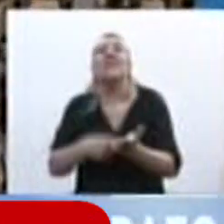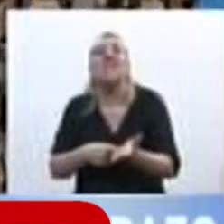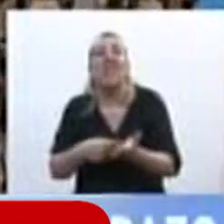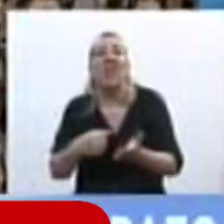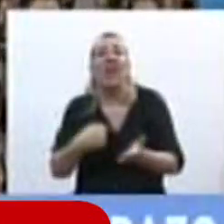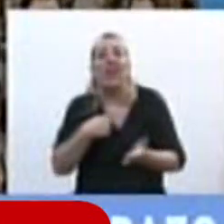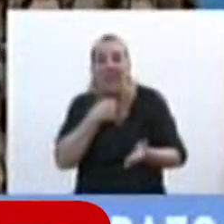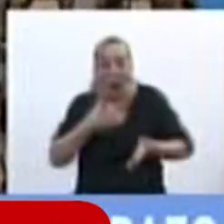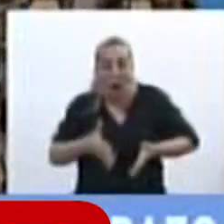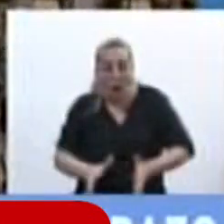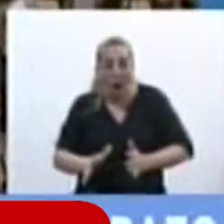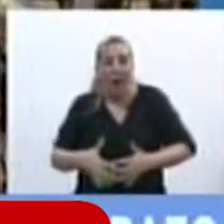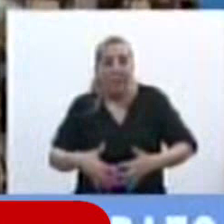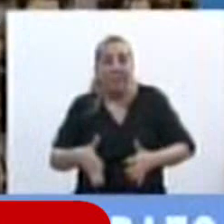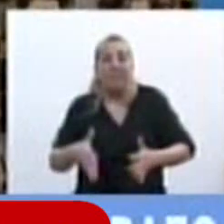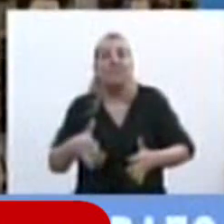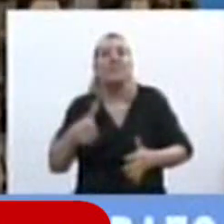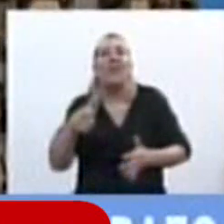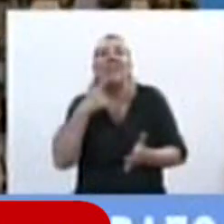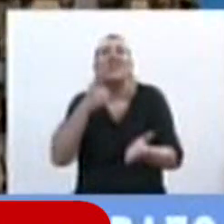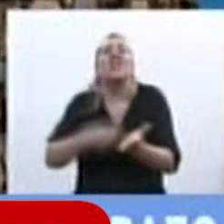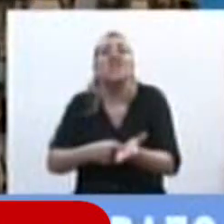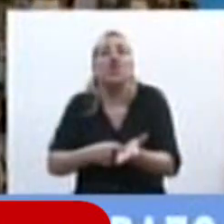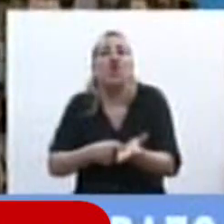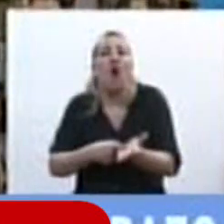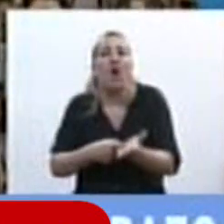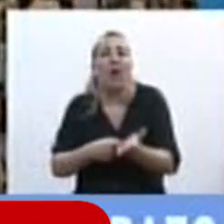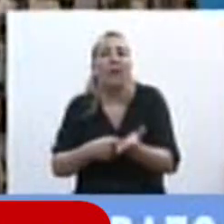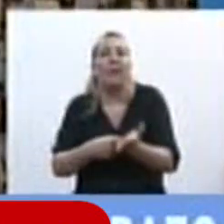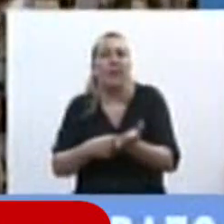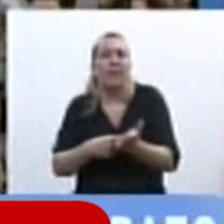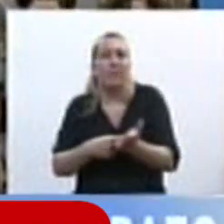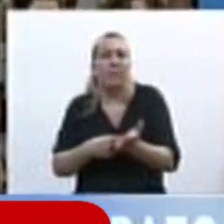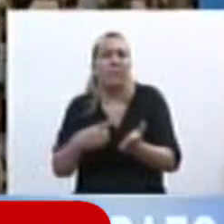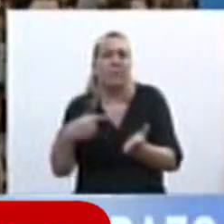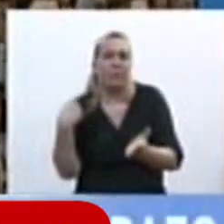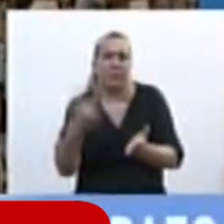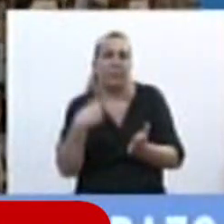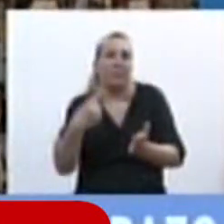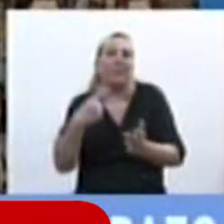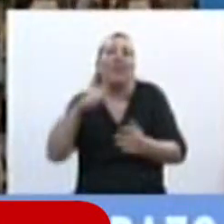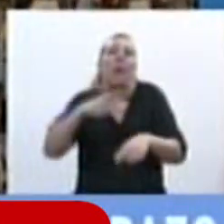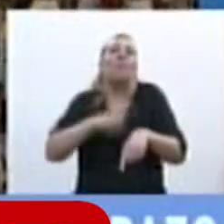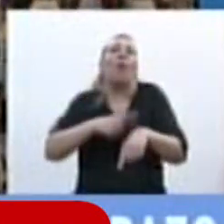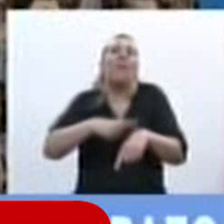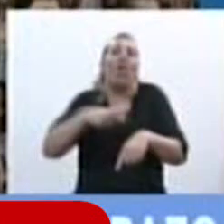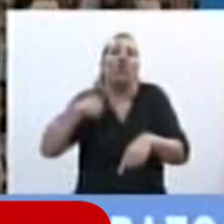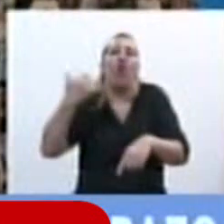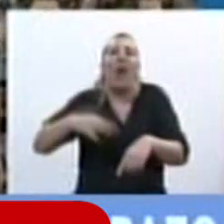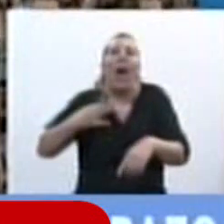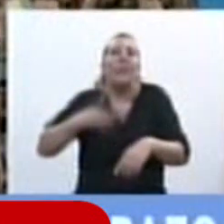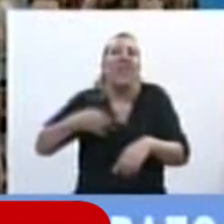padres es una decisión que vamos tomando a largo de nuestras vidas y que